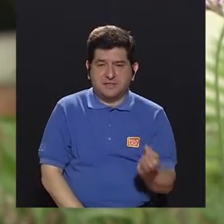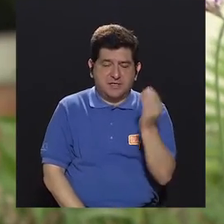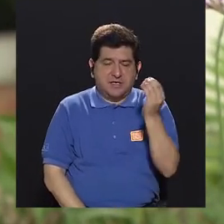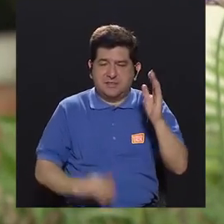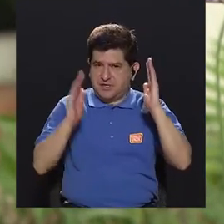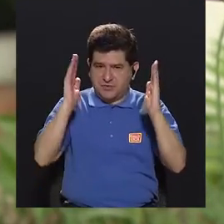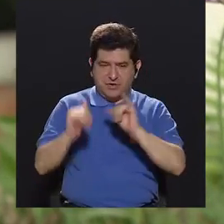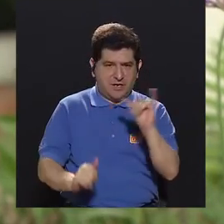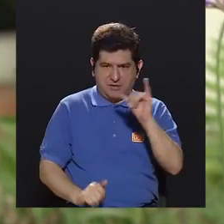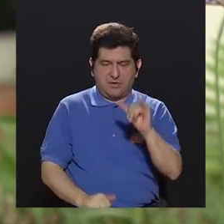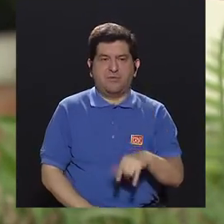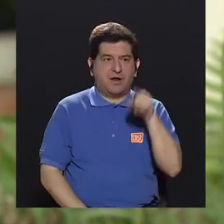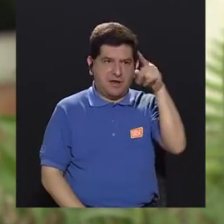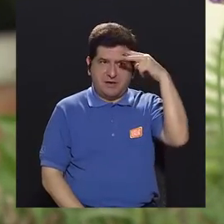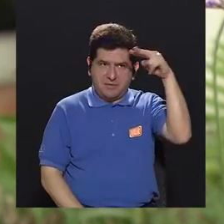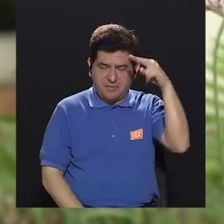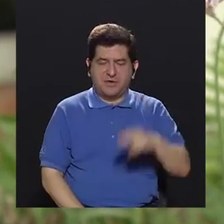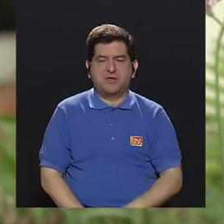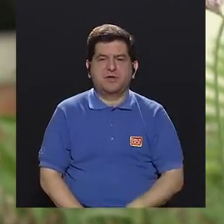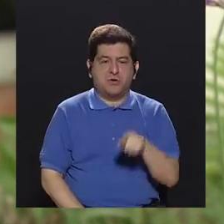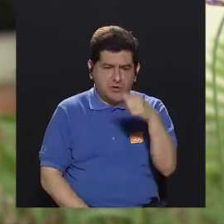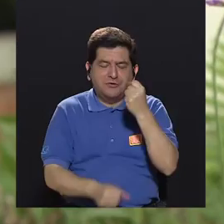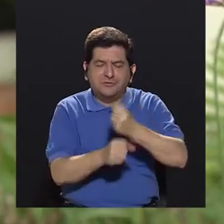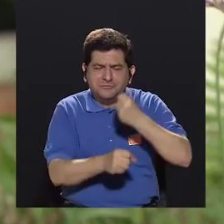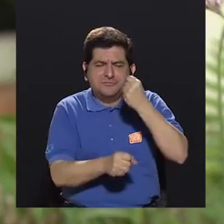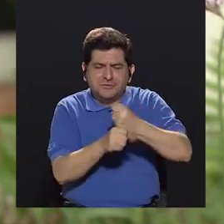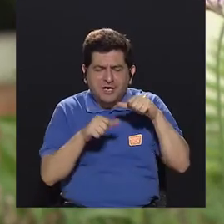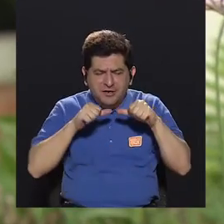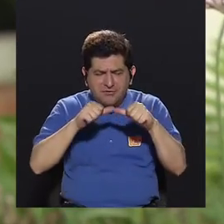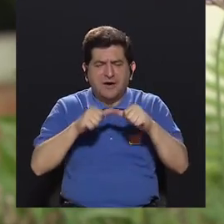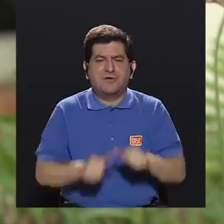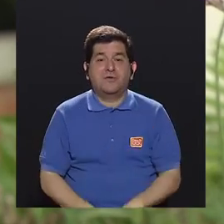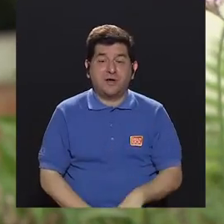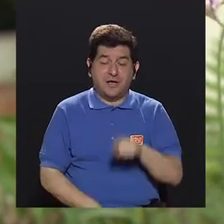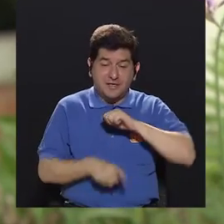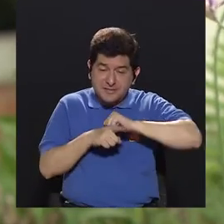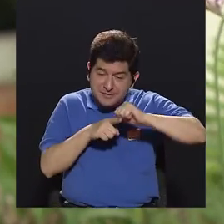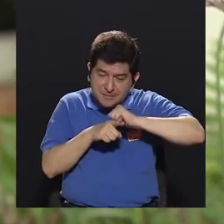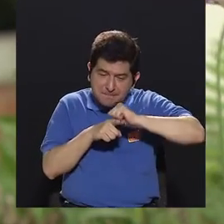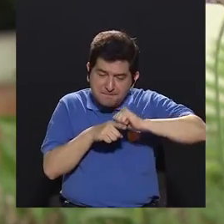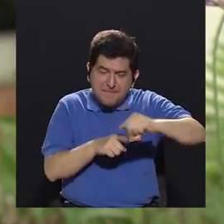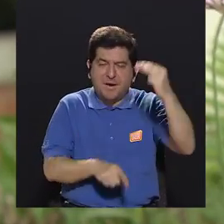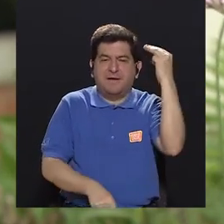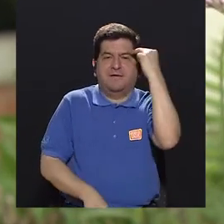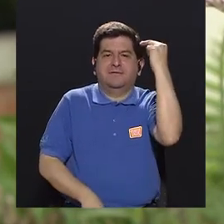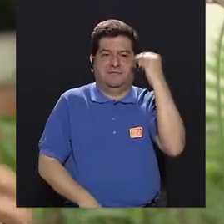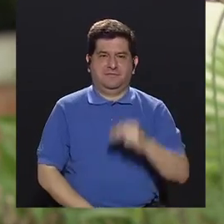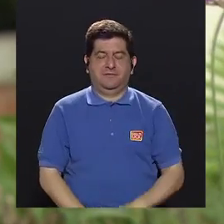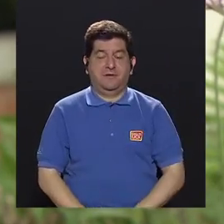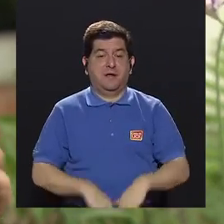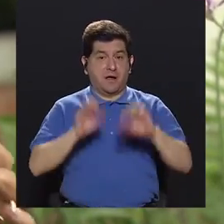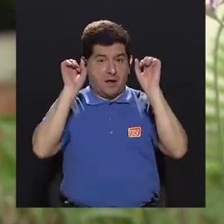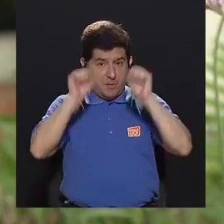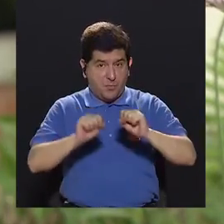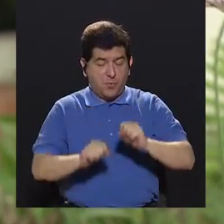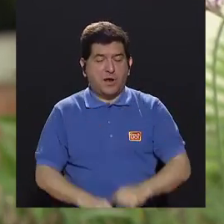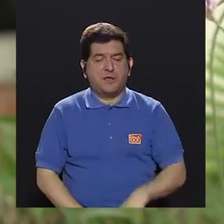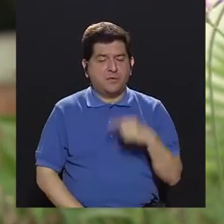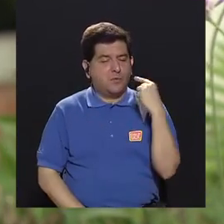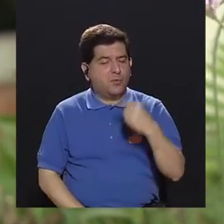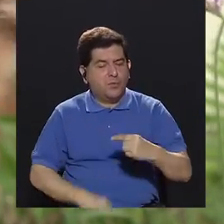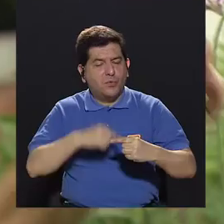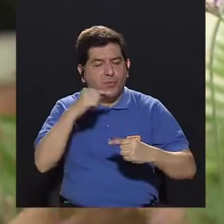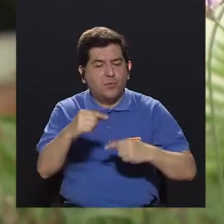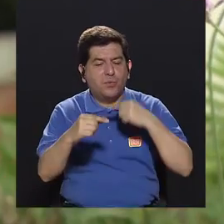en donde constantemente estás trabajando o sea con eso es un entrenamiento mental que por supuesto pues puede ir de poquito a